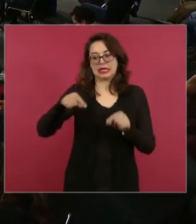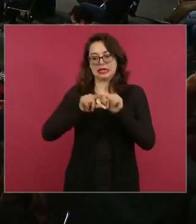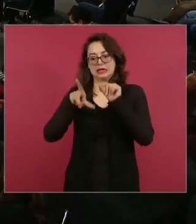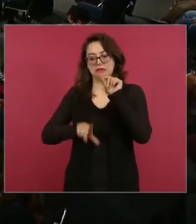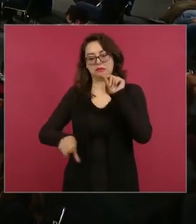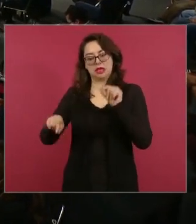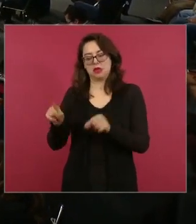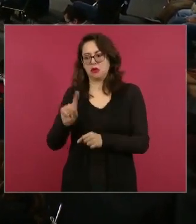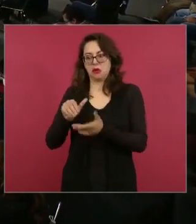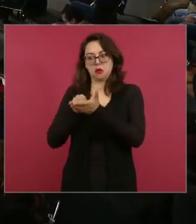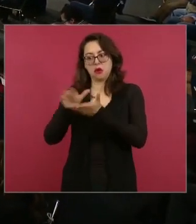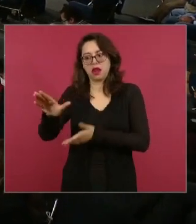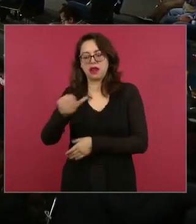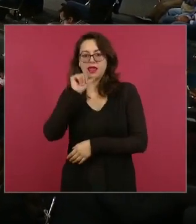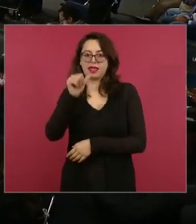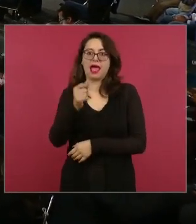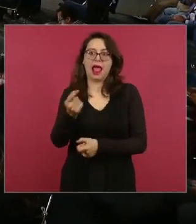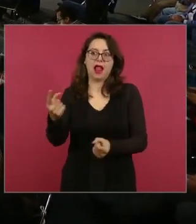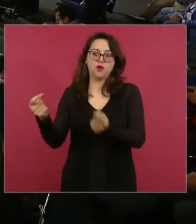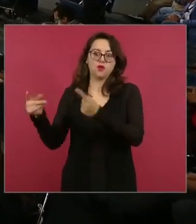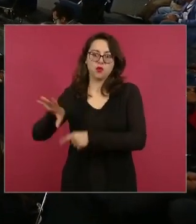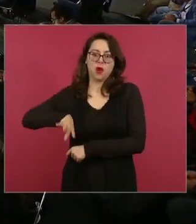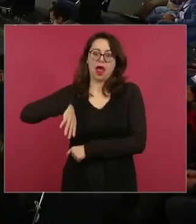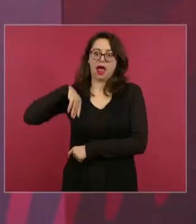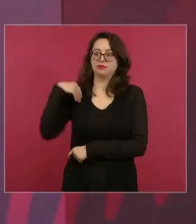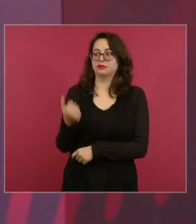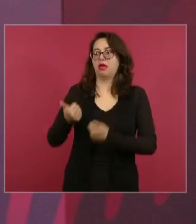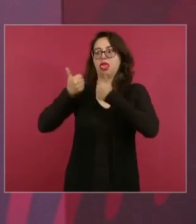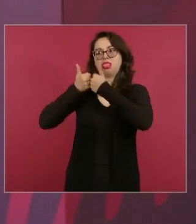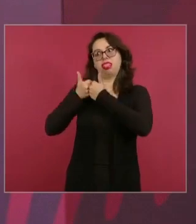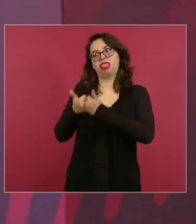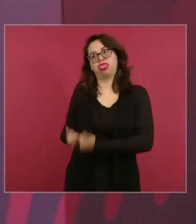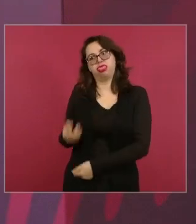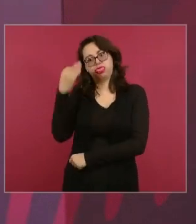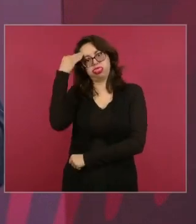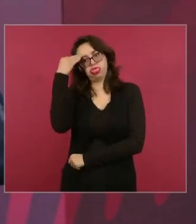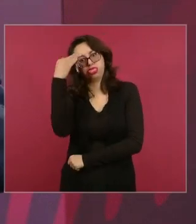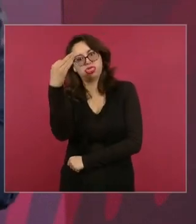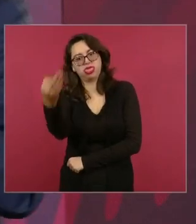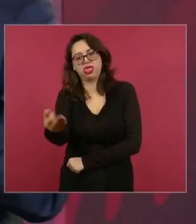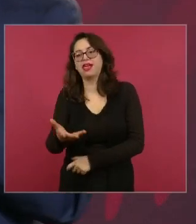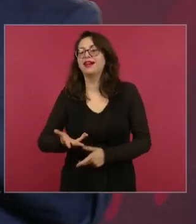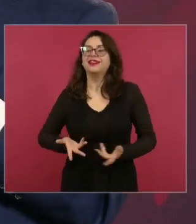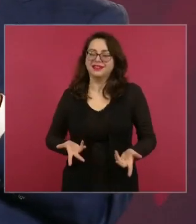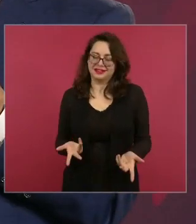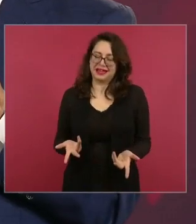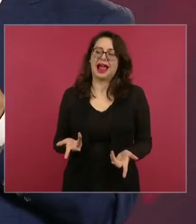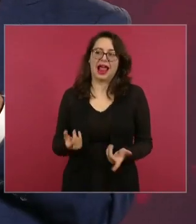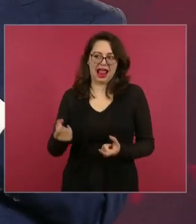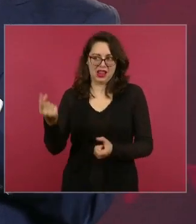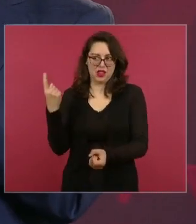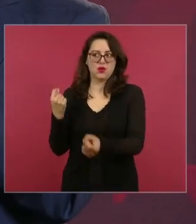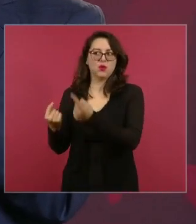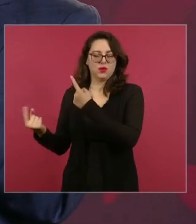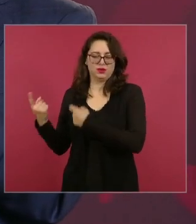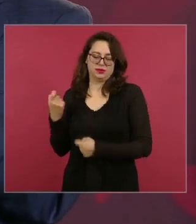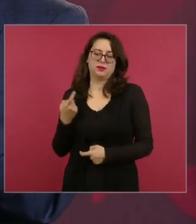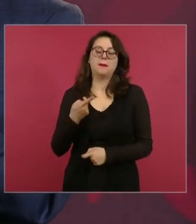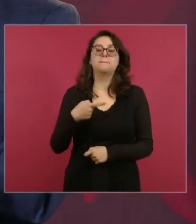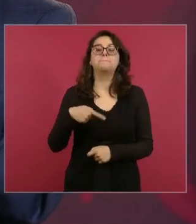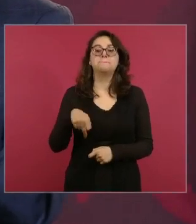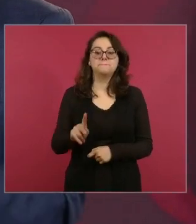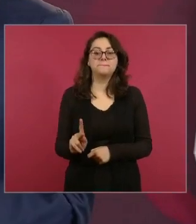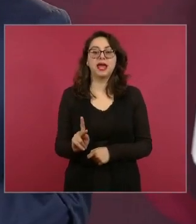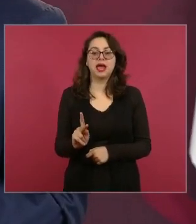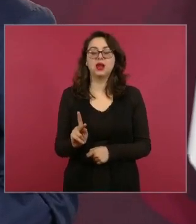se quedan más de la cuenta, no queremos que se vayan nunca, pero son cuestiones que nos